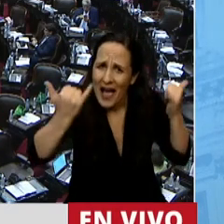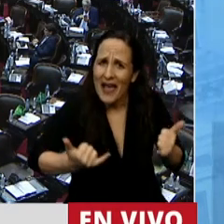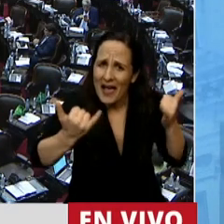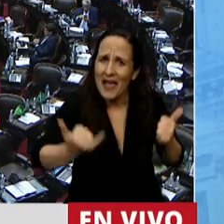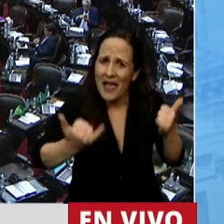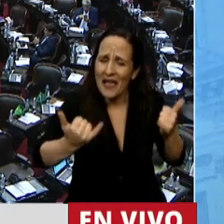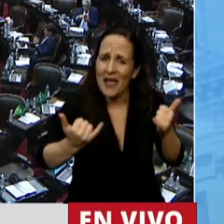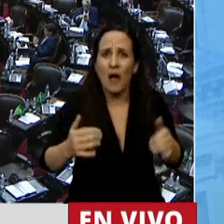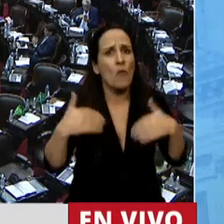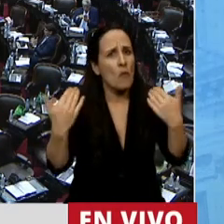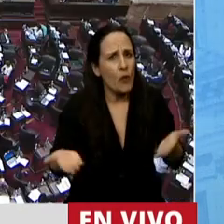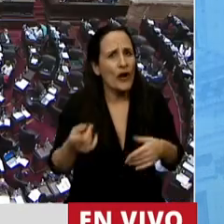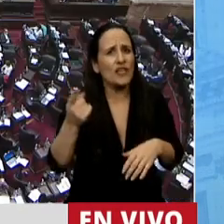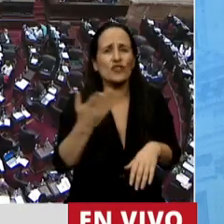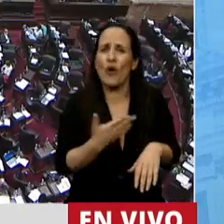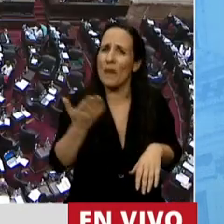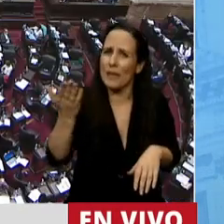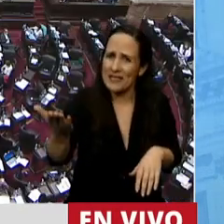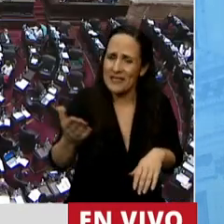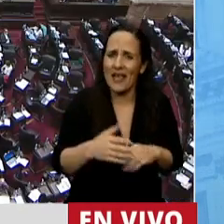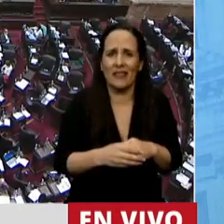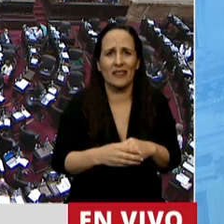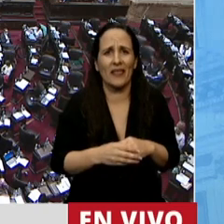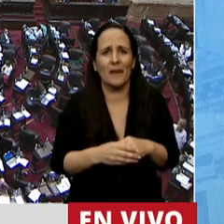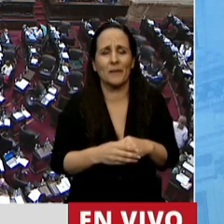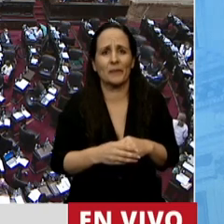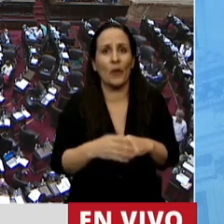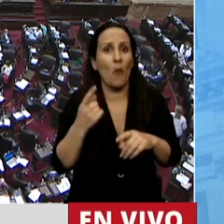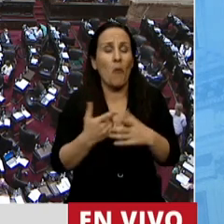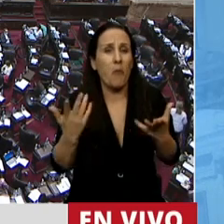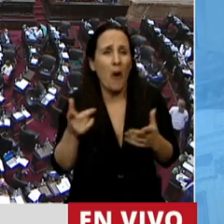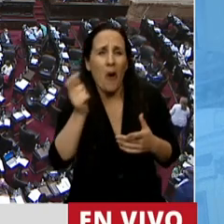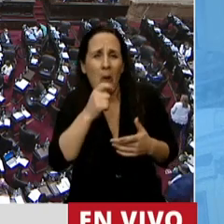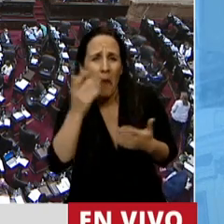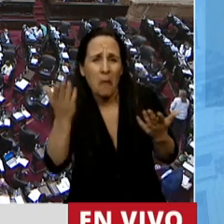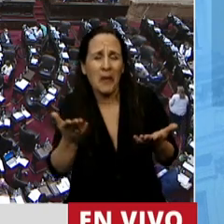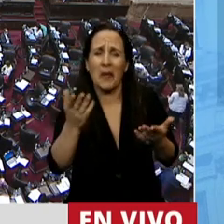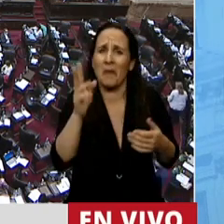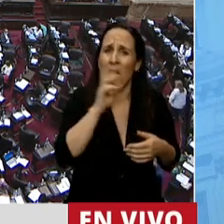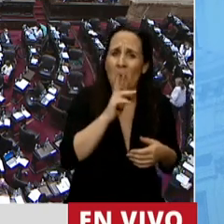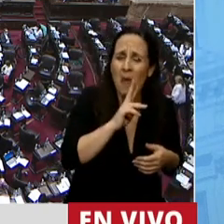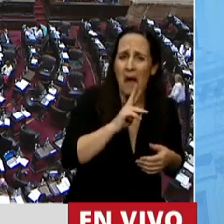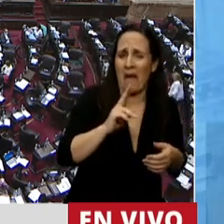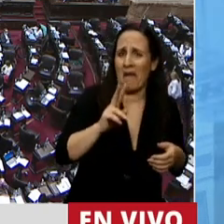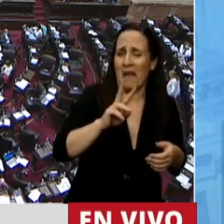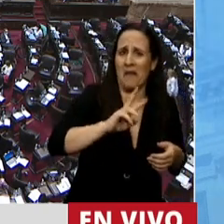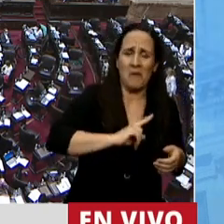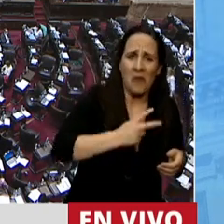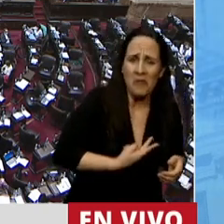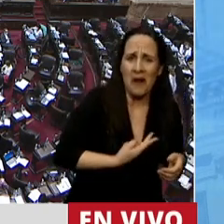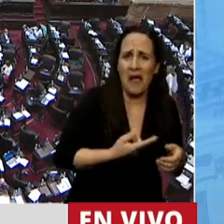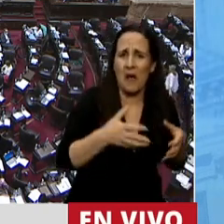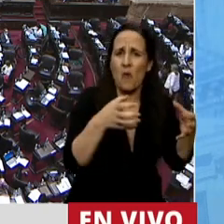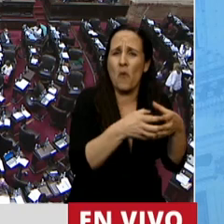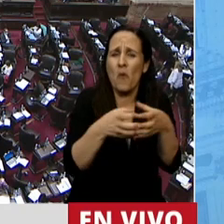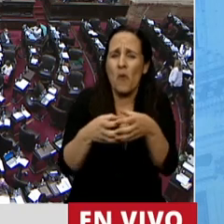presidente, por las pibas, por las mujeres, por las mujeres trans, por los grupos más